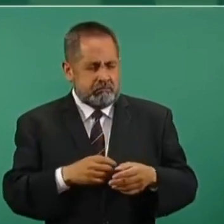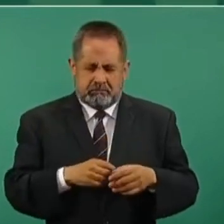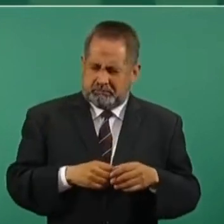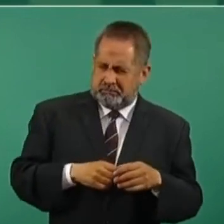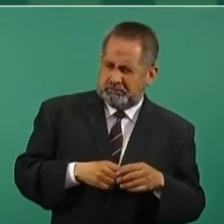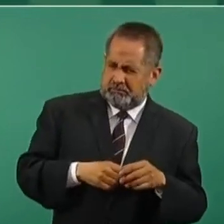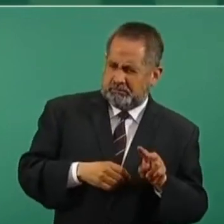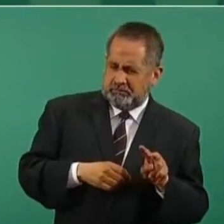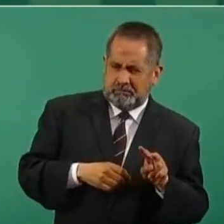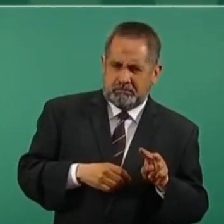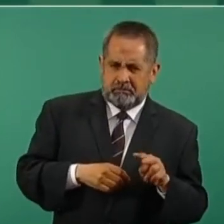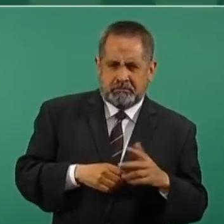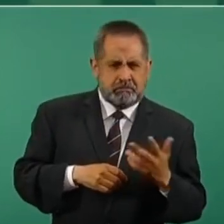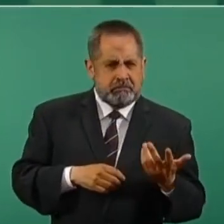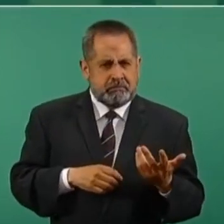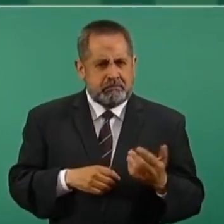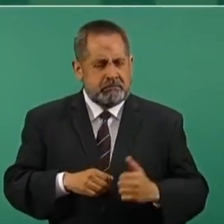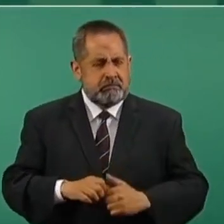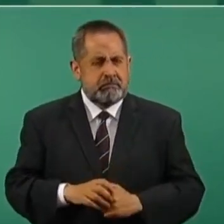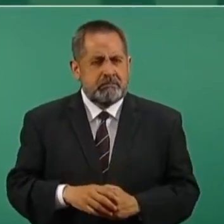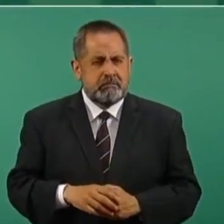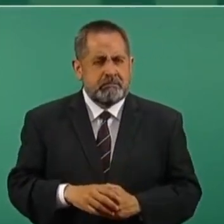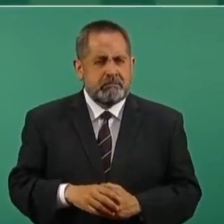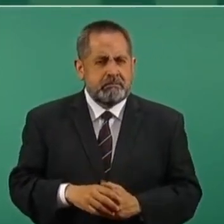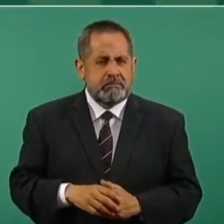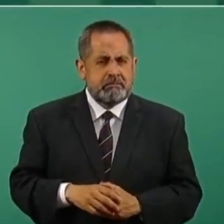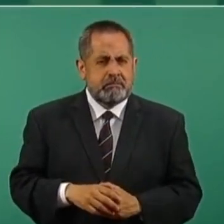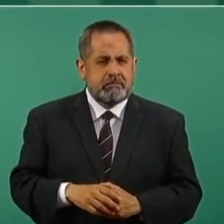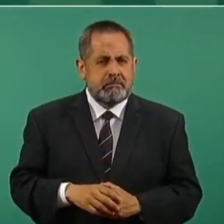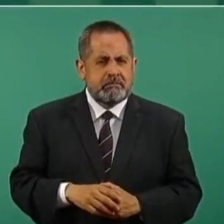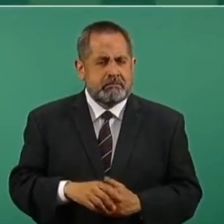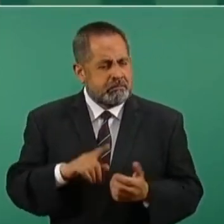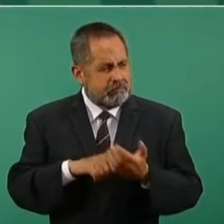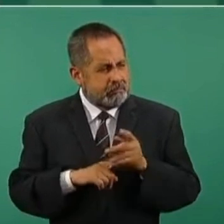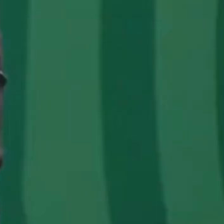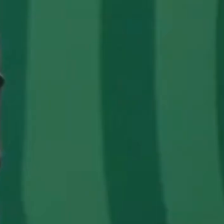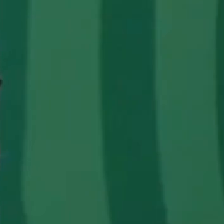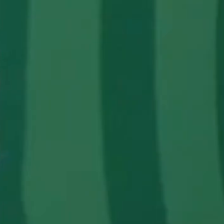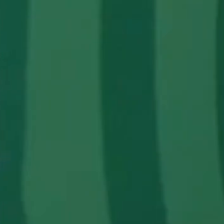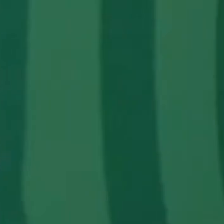realmente